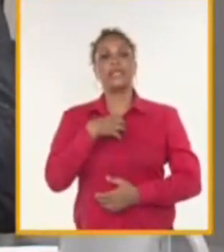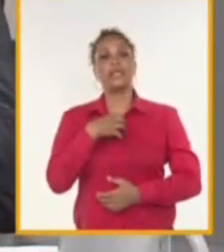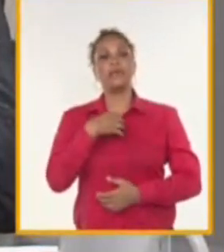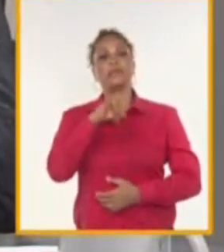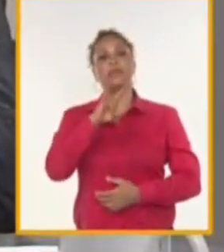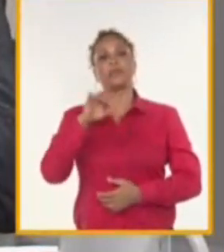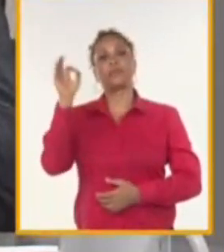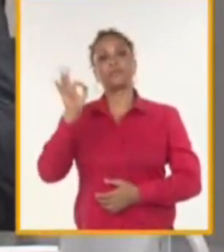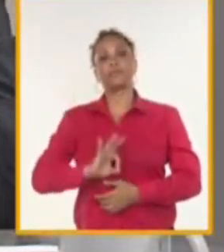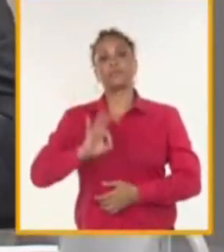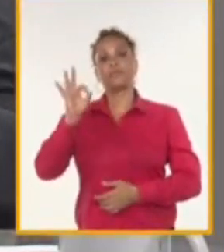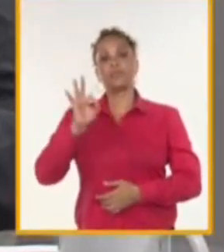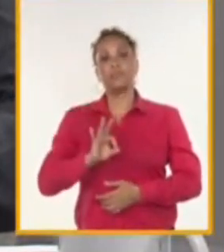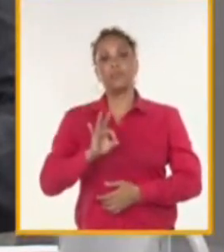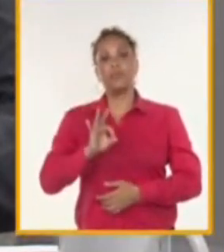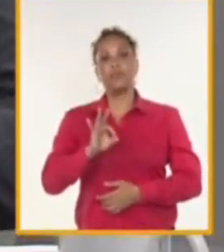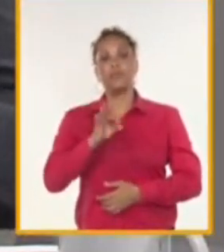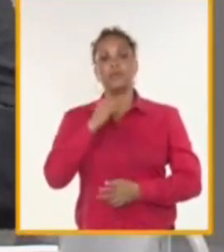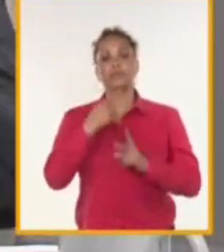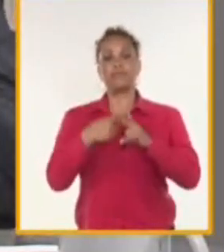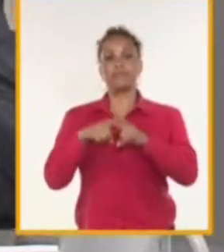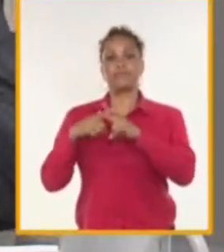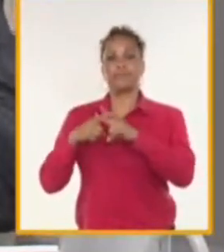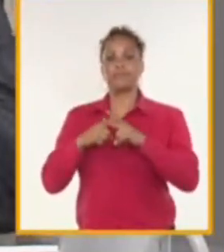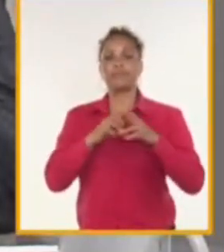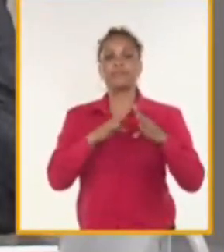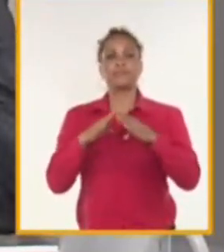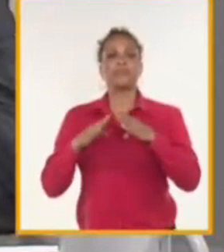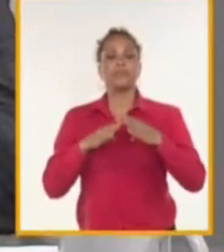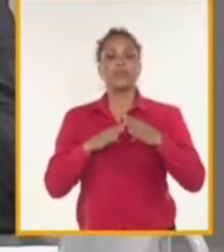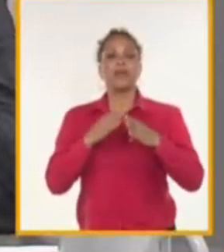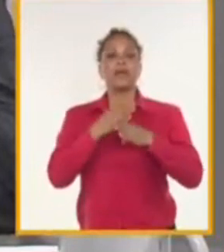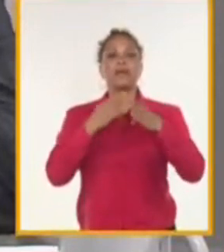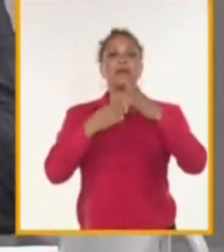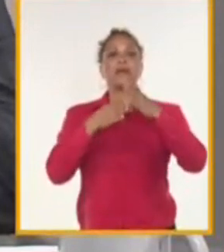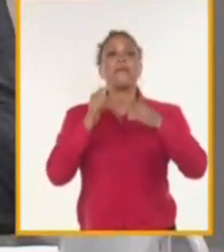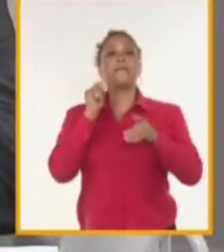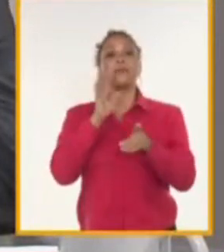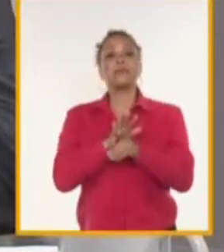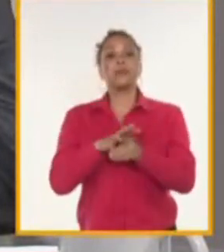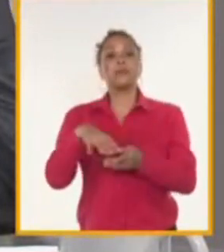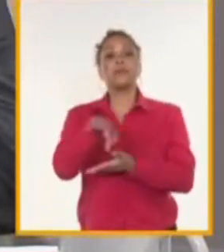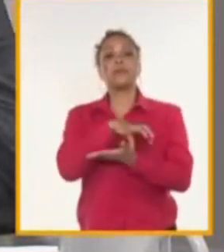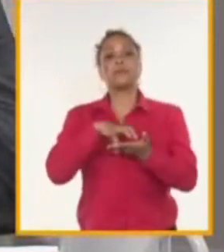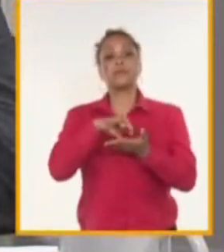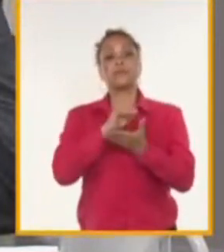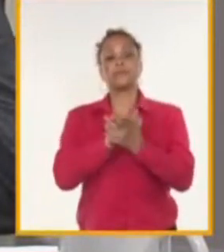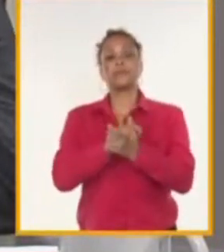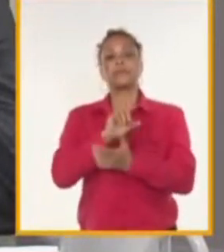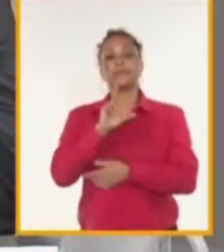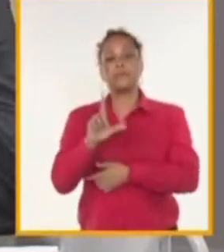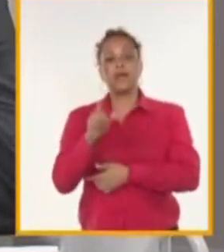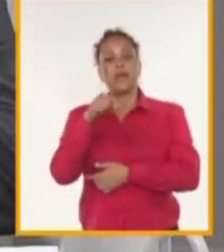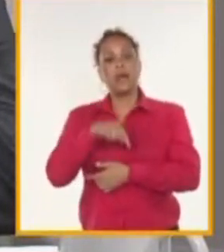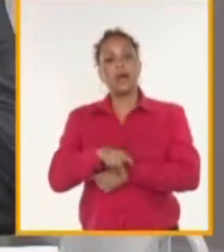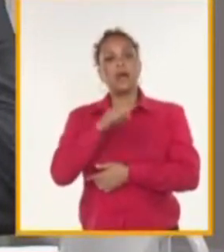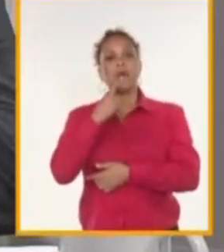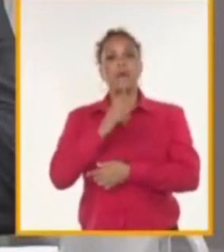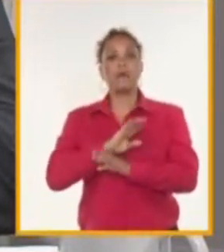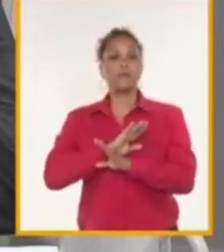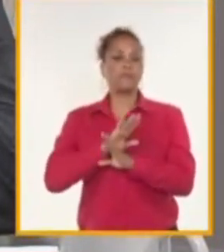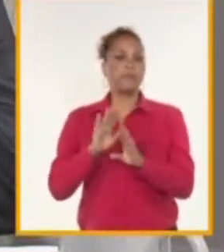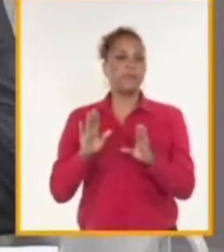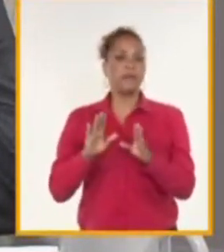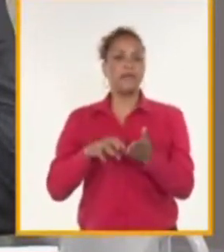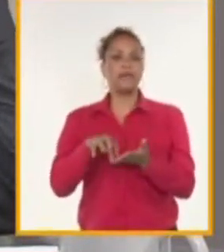90% de la urbanización, sector además por el que hemos iniciado el desarrollo de la zona especial y que se encuentran disponibles en este